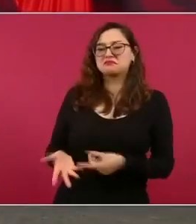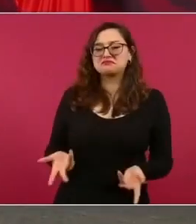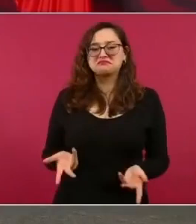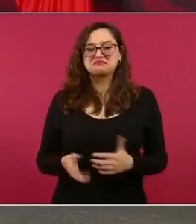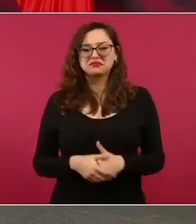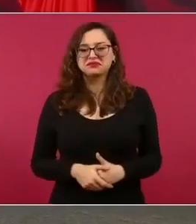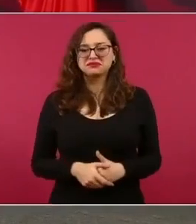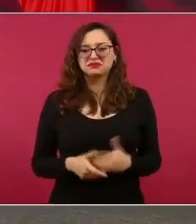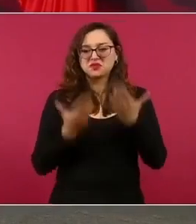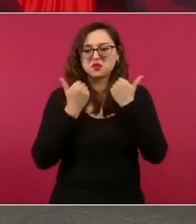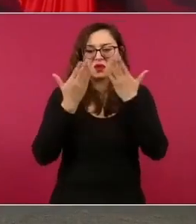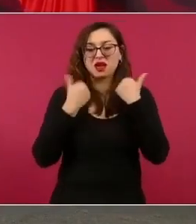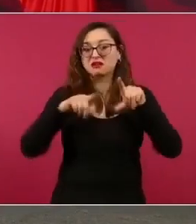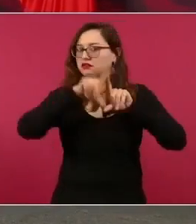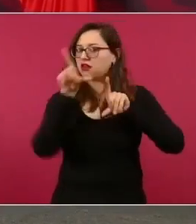no hay